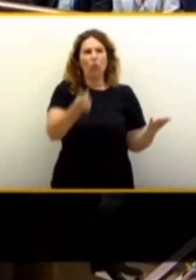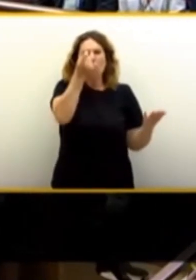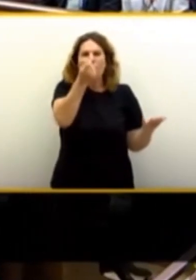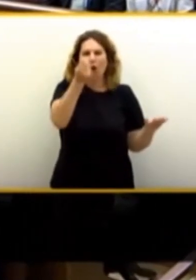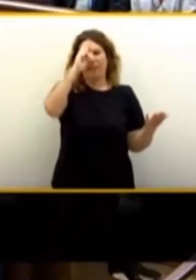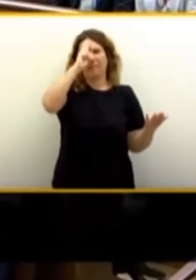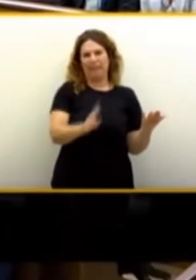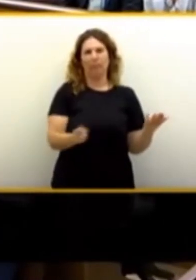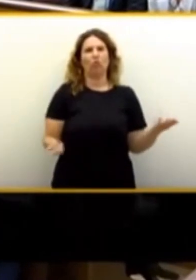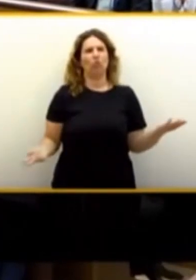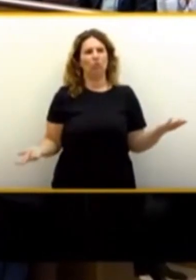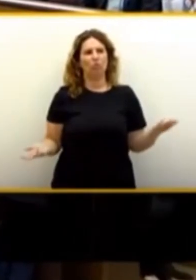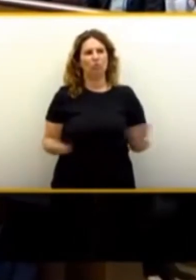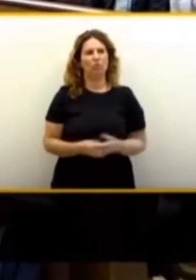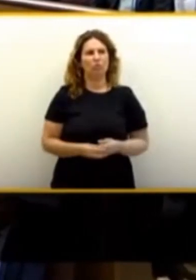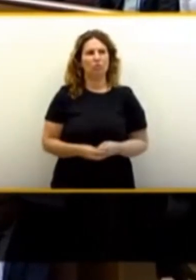respeto.